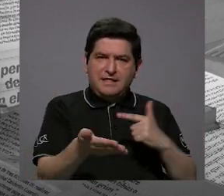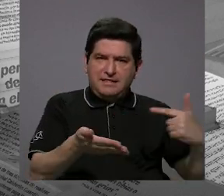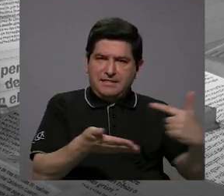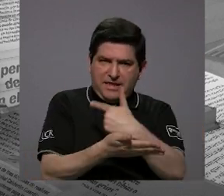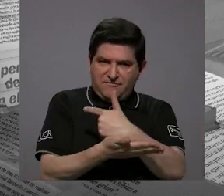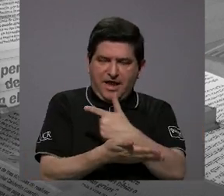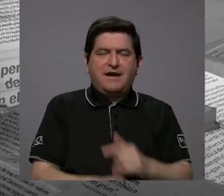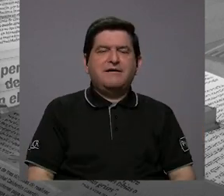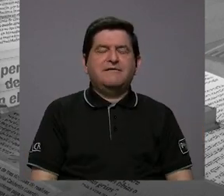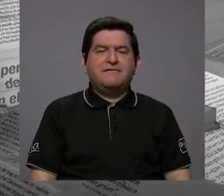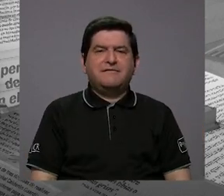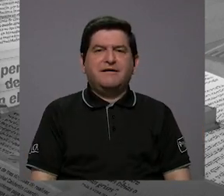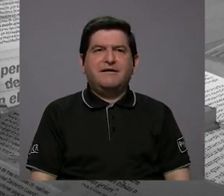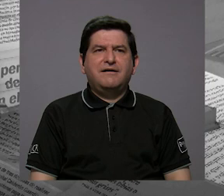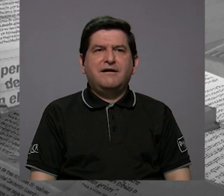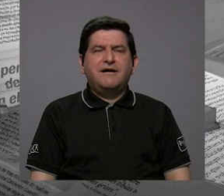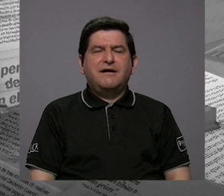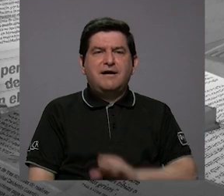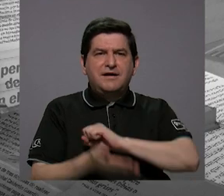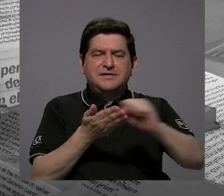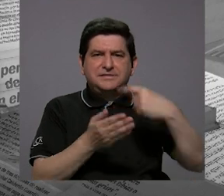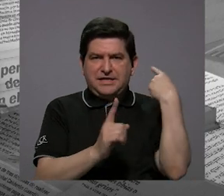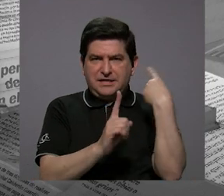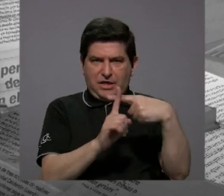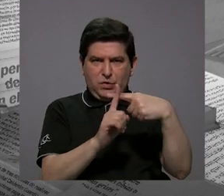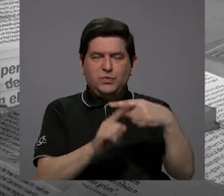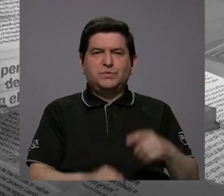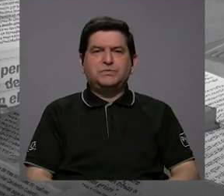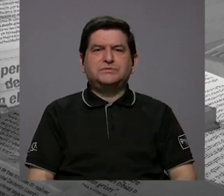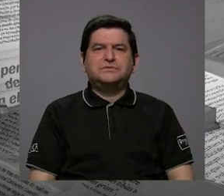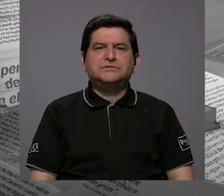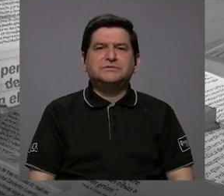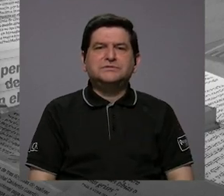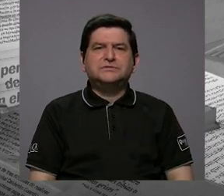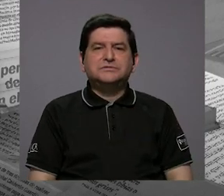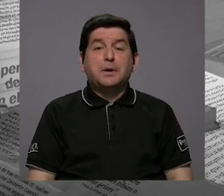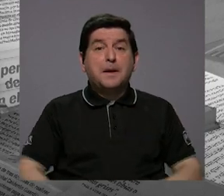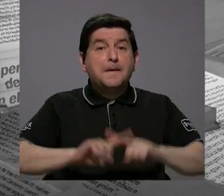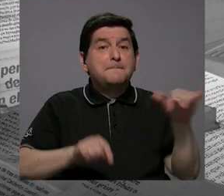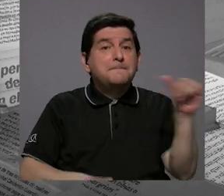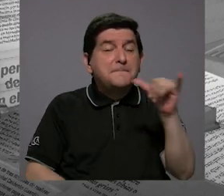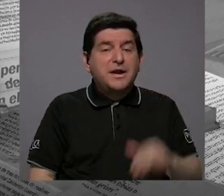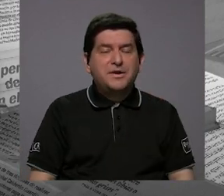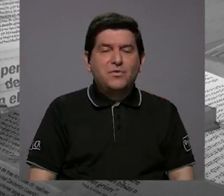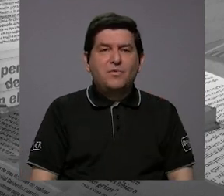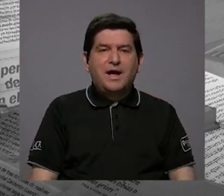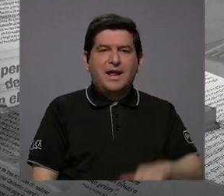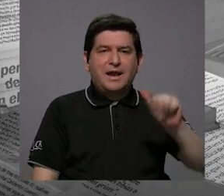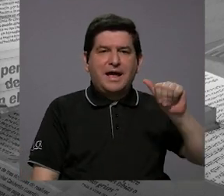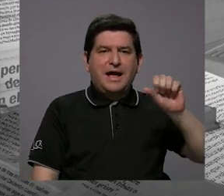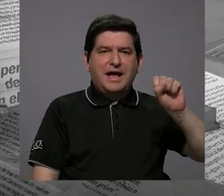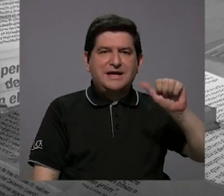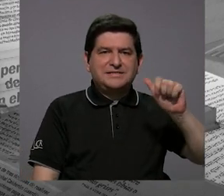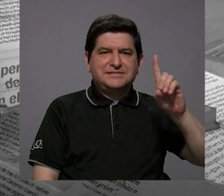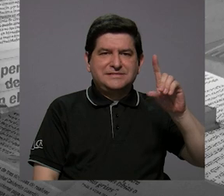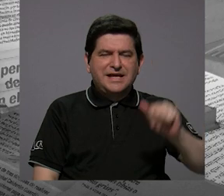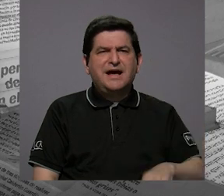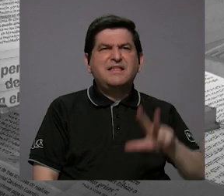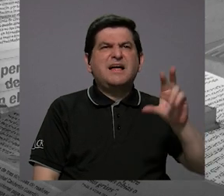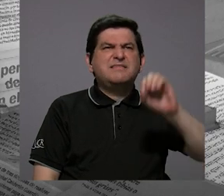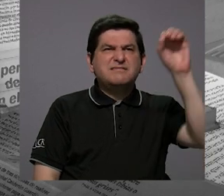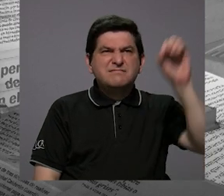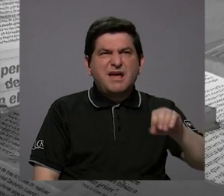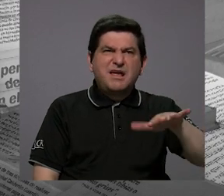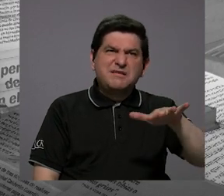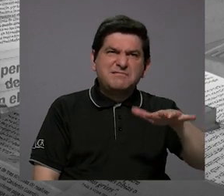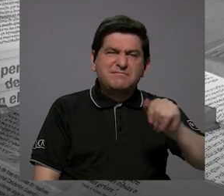Liberia, la parte de Santa Cruz, pero también hay asadas, como un